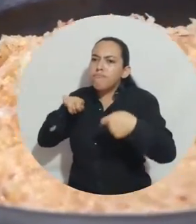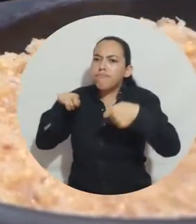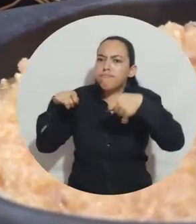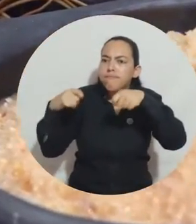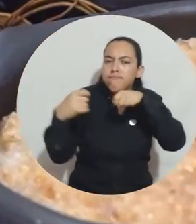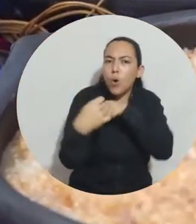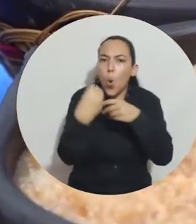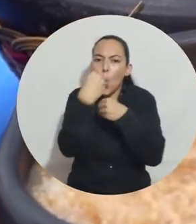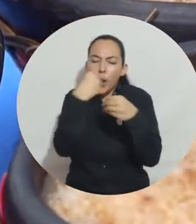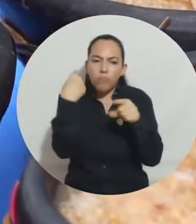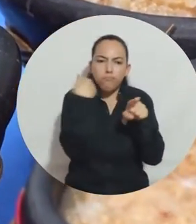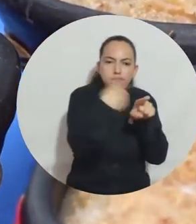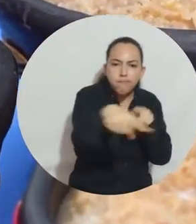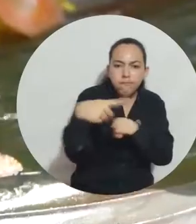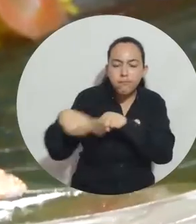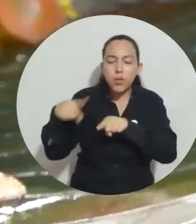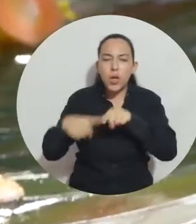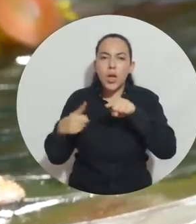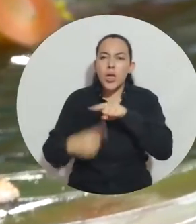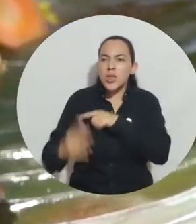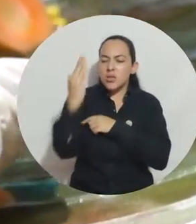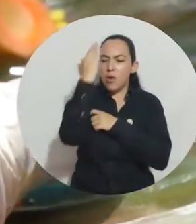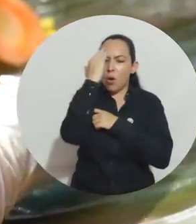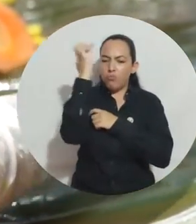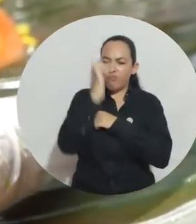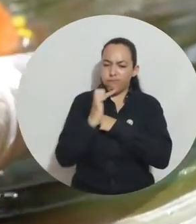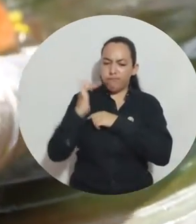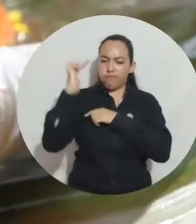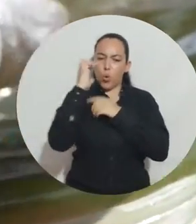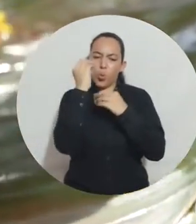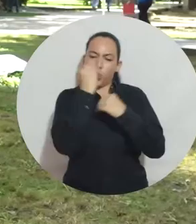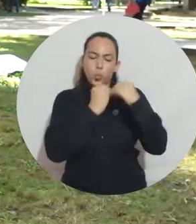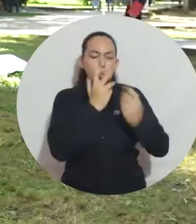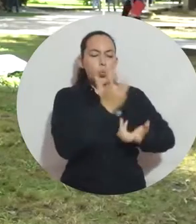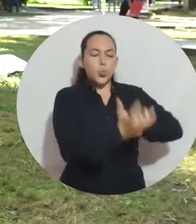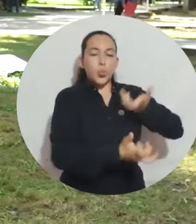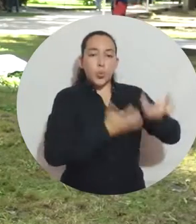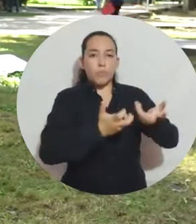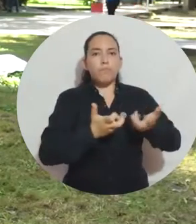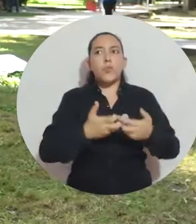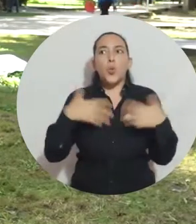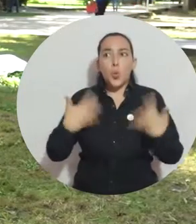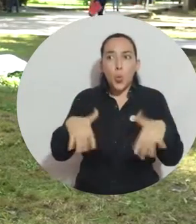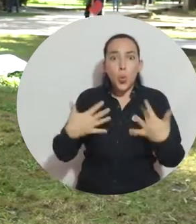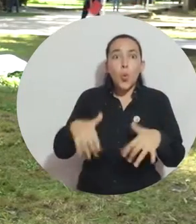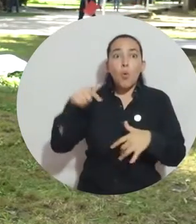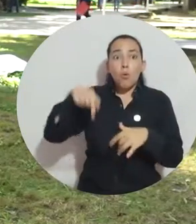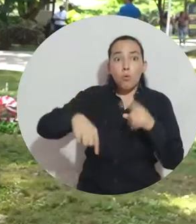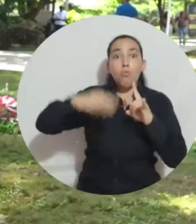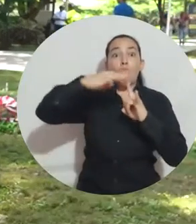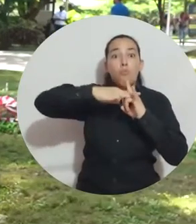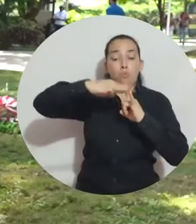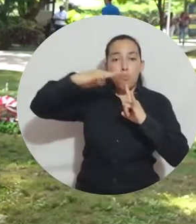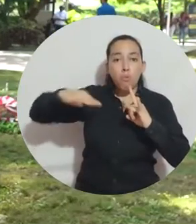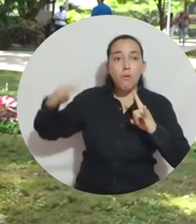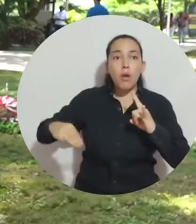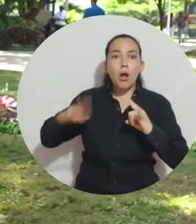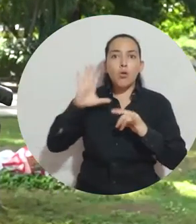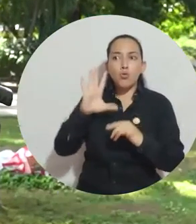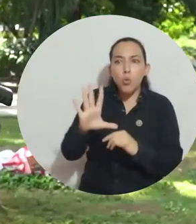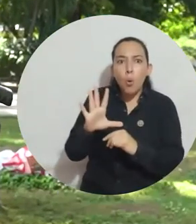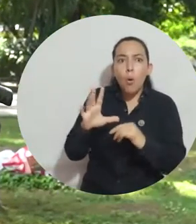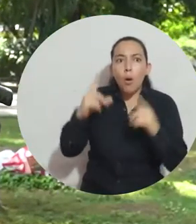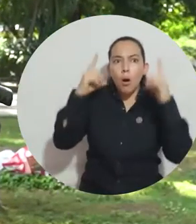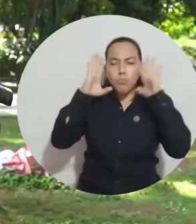en la transformación de las materias primas y la administración de los saberes culinarios. Muy maravilloso que la Universidad del Magdalena se preocupe